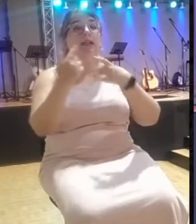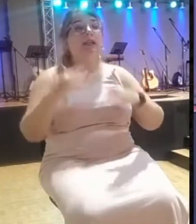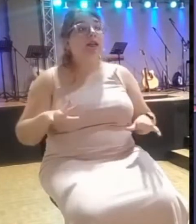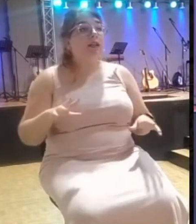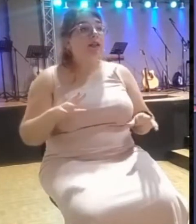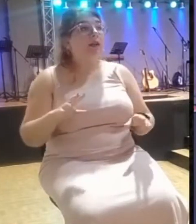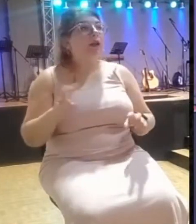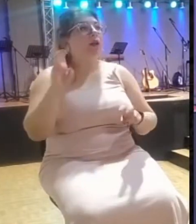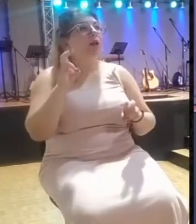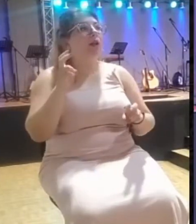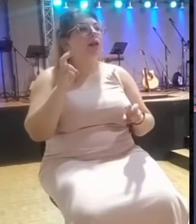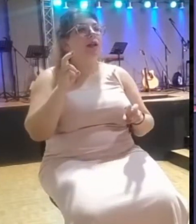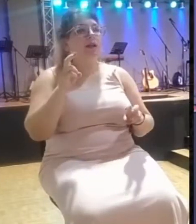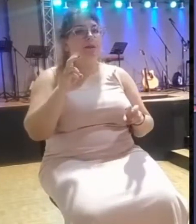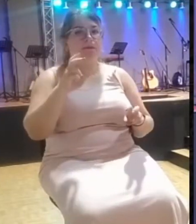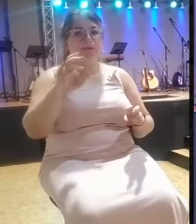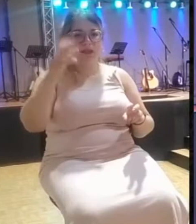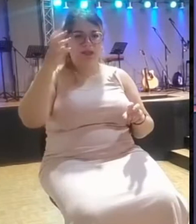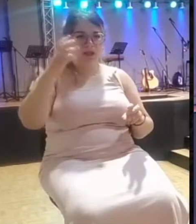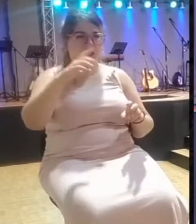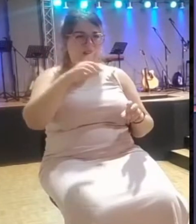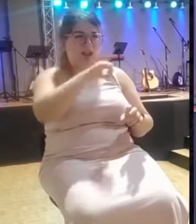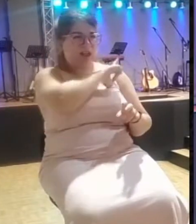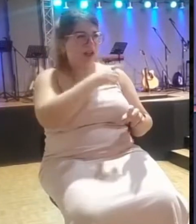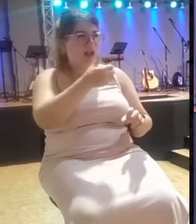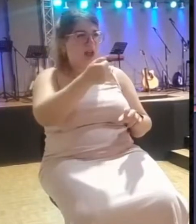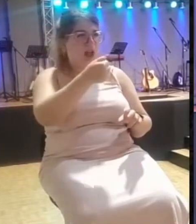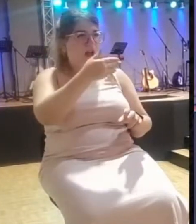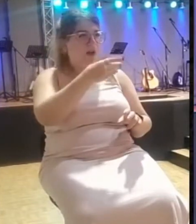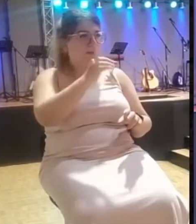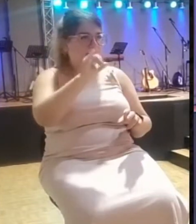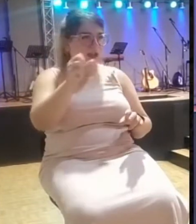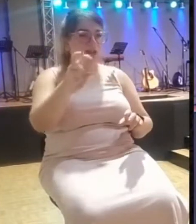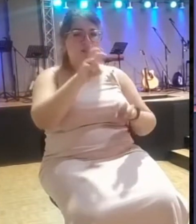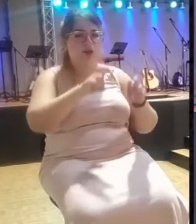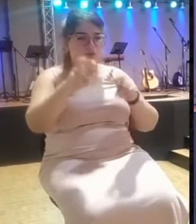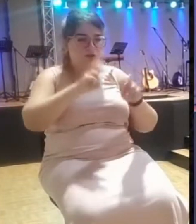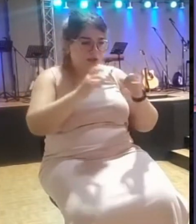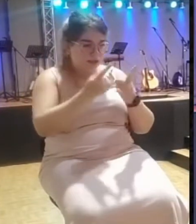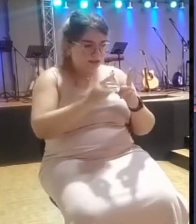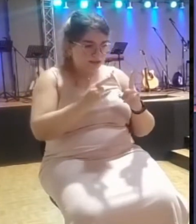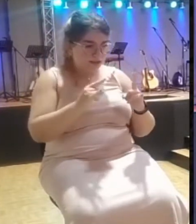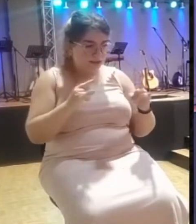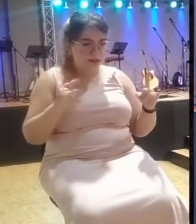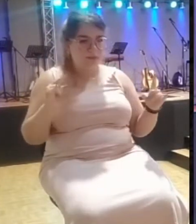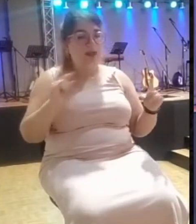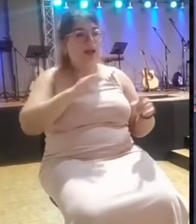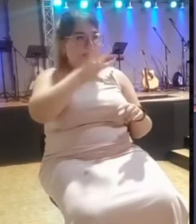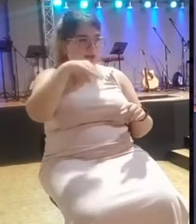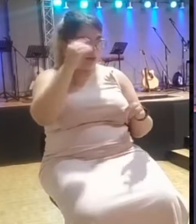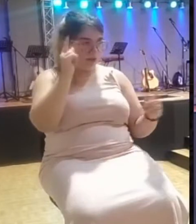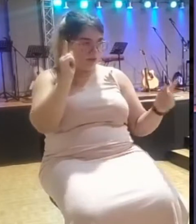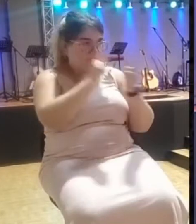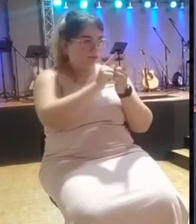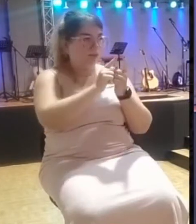hierba a Díaz, va y se presenta a Elías donde él. Y entonces, cuando el otro lo ve,